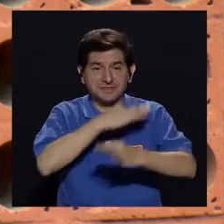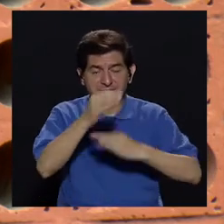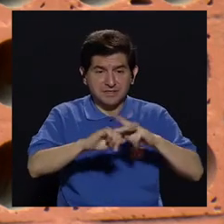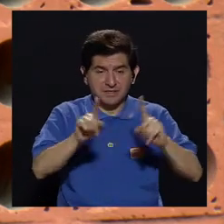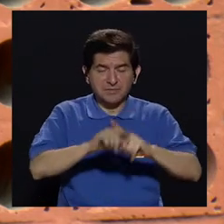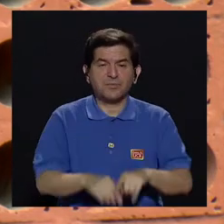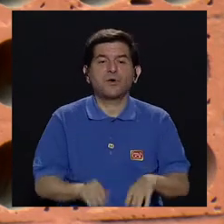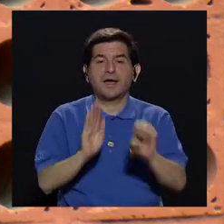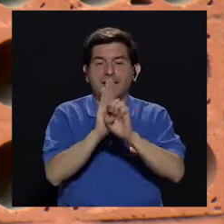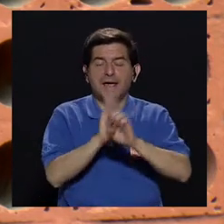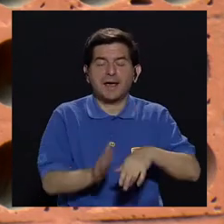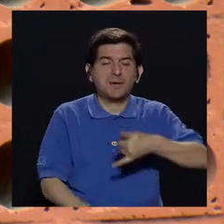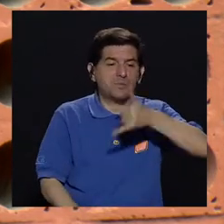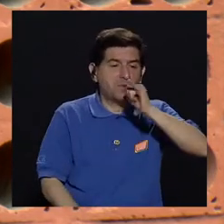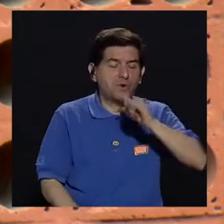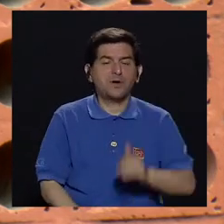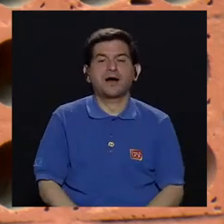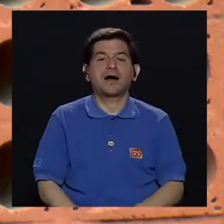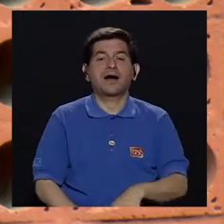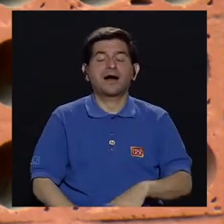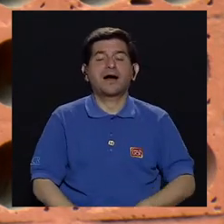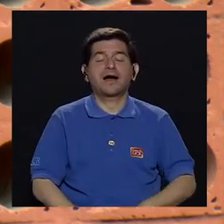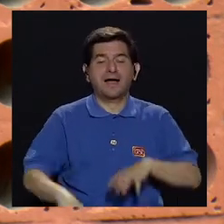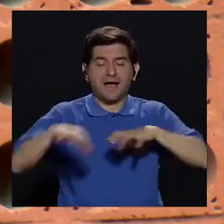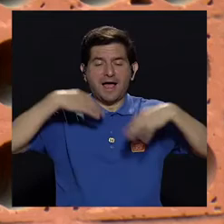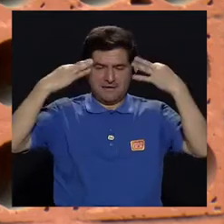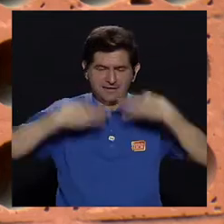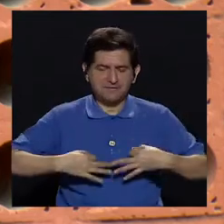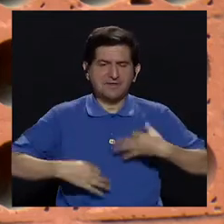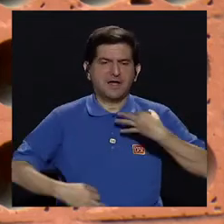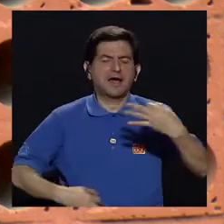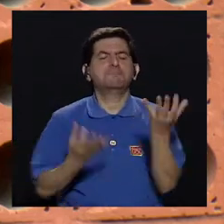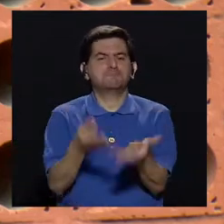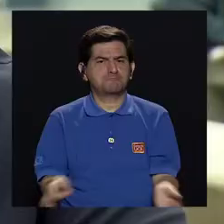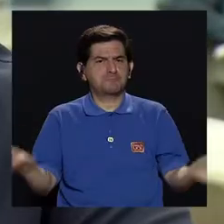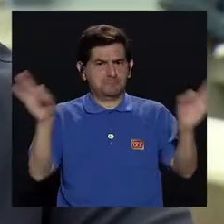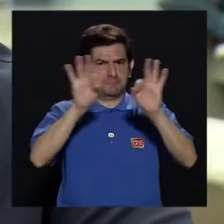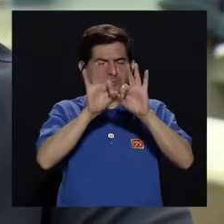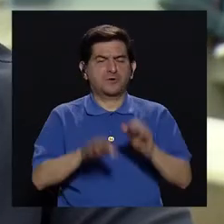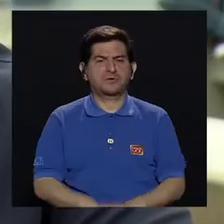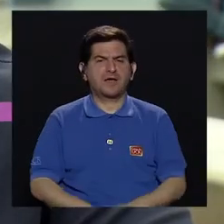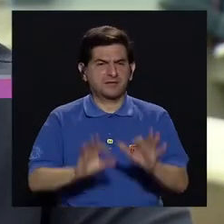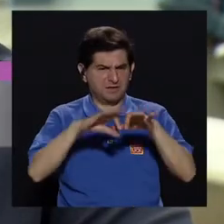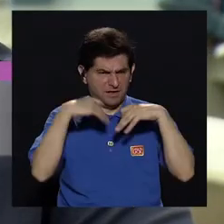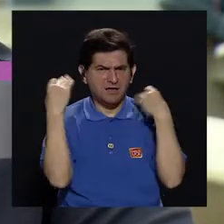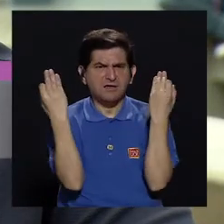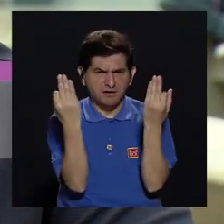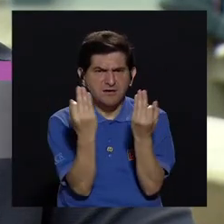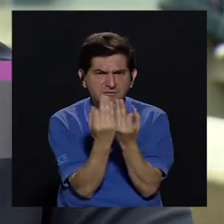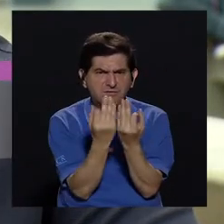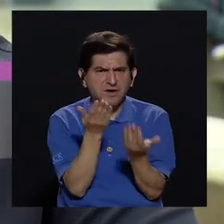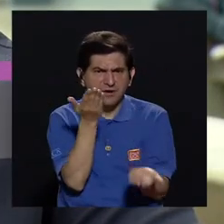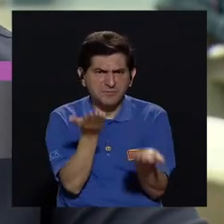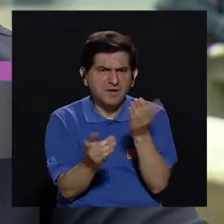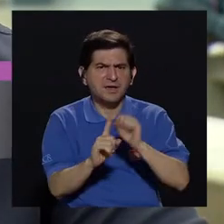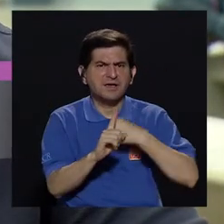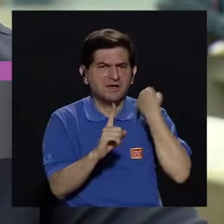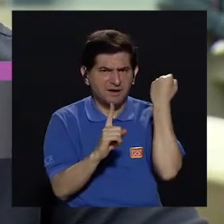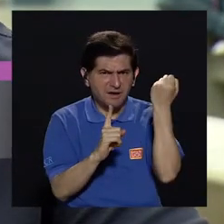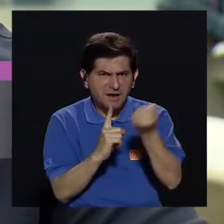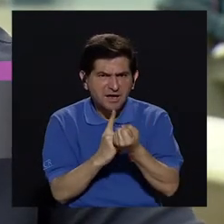alcohólicas, eso puede ayudar. El ejercicio diario es importante. A nivel de familia me imagino que el trastorno